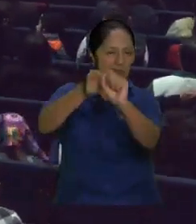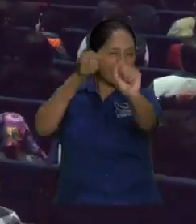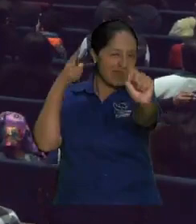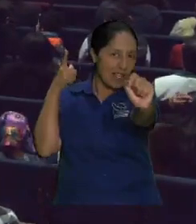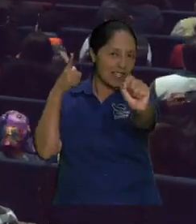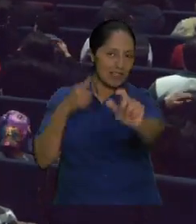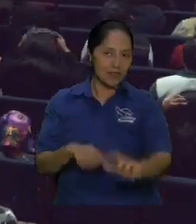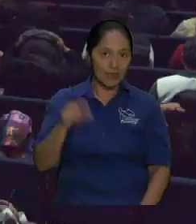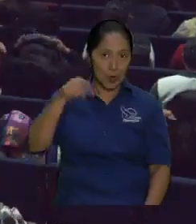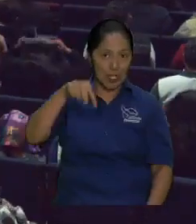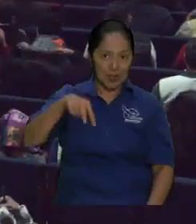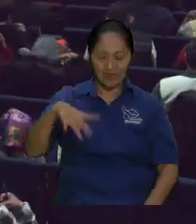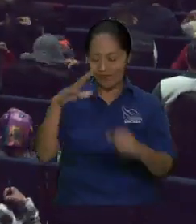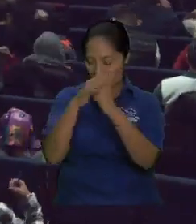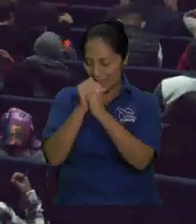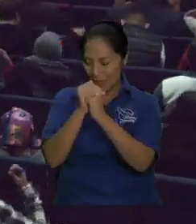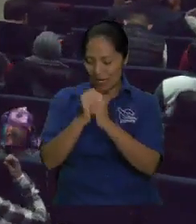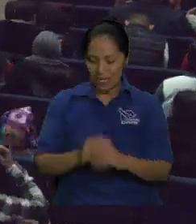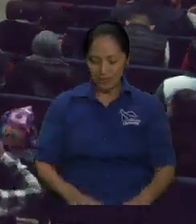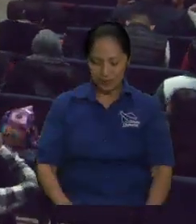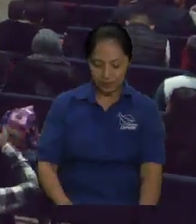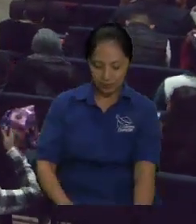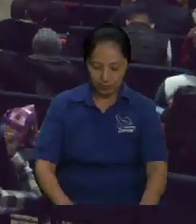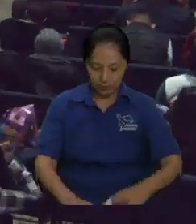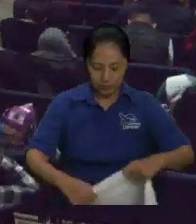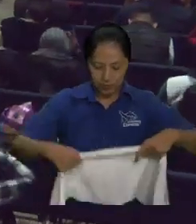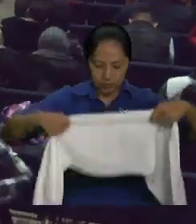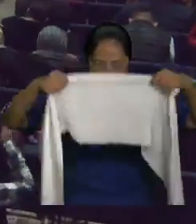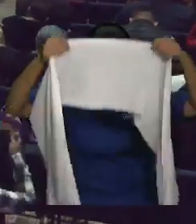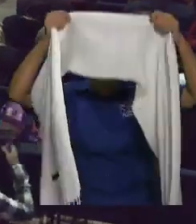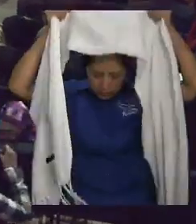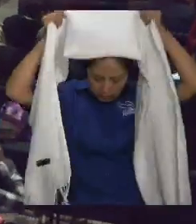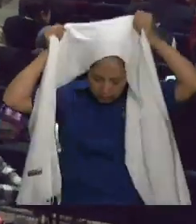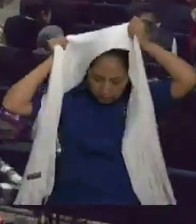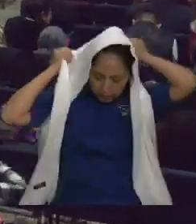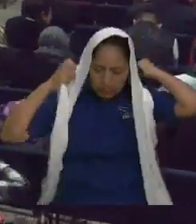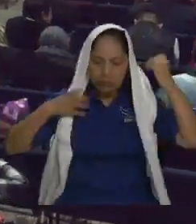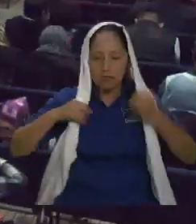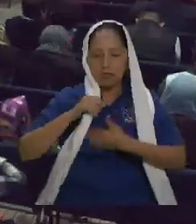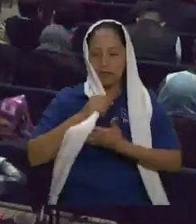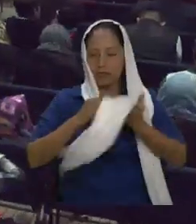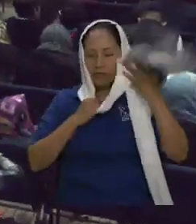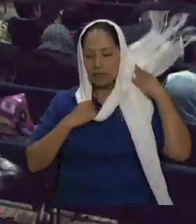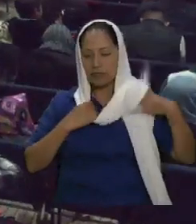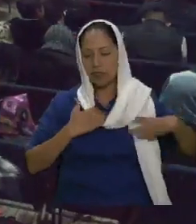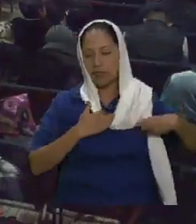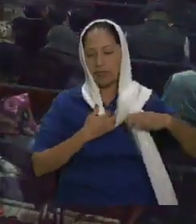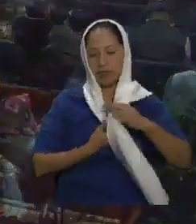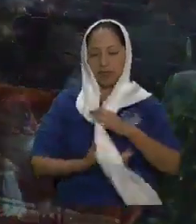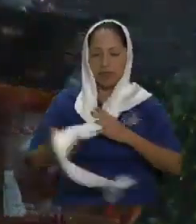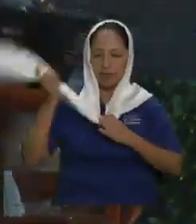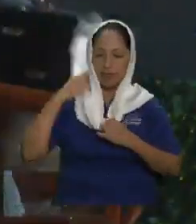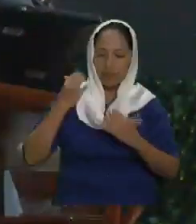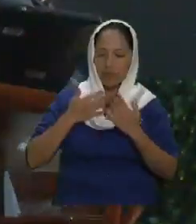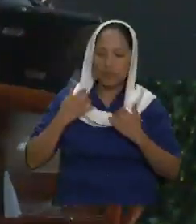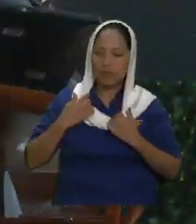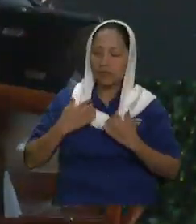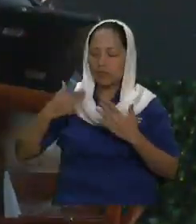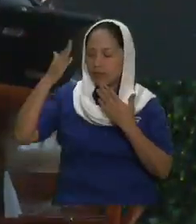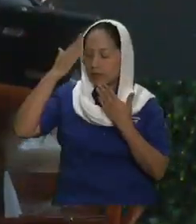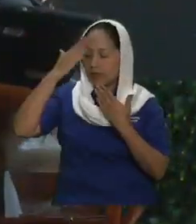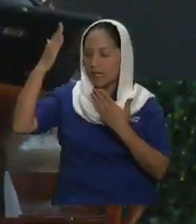Oremos, pues Padre, en el nombre de Jesús, muchas gracias por el privilegio que nos das de podernos reunir